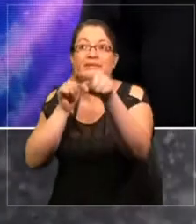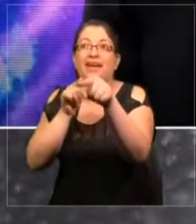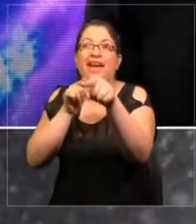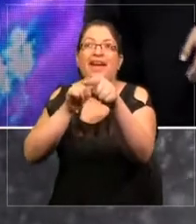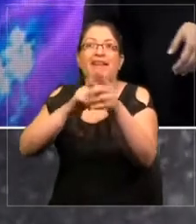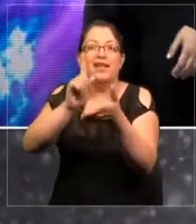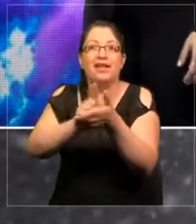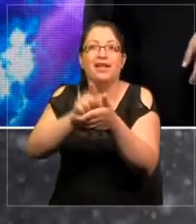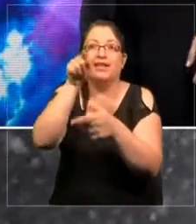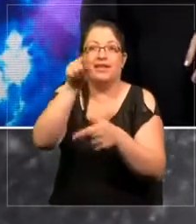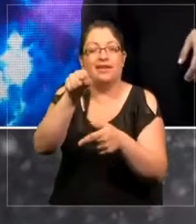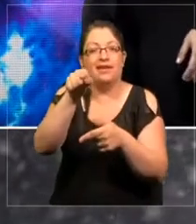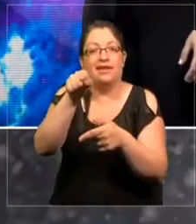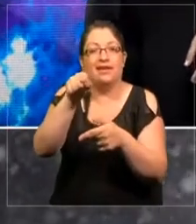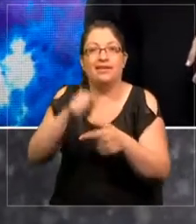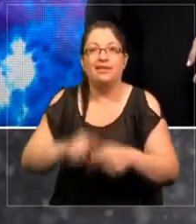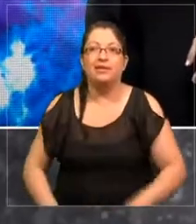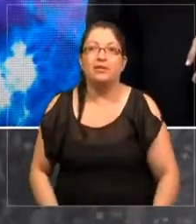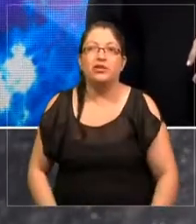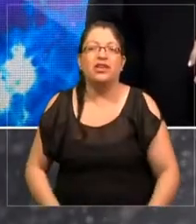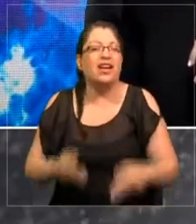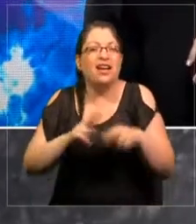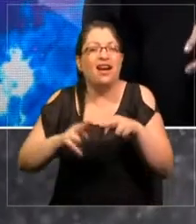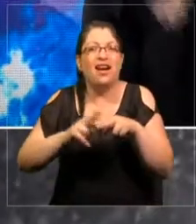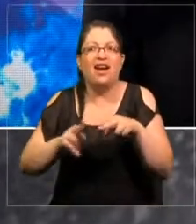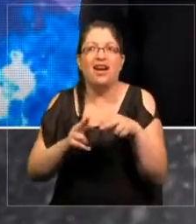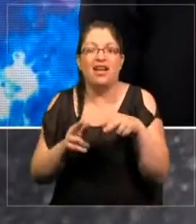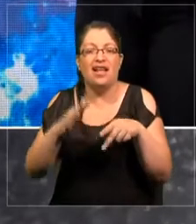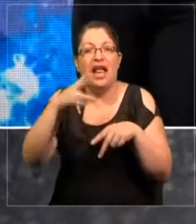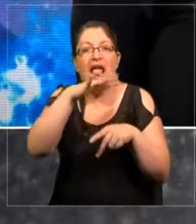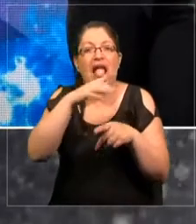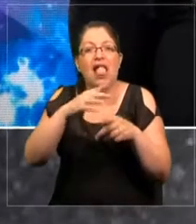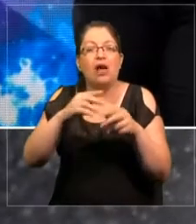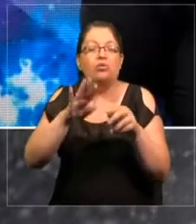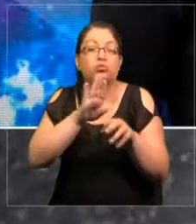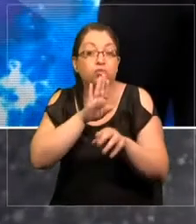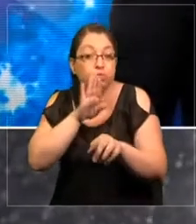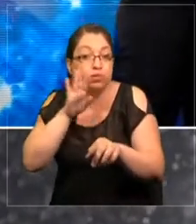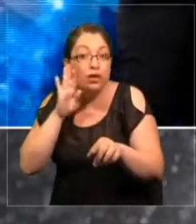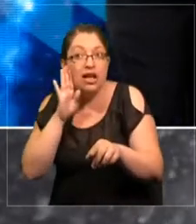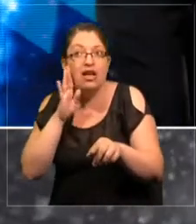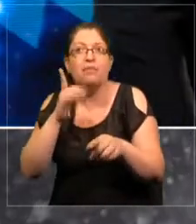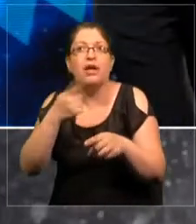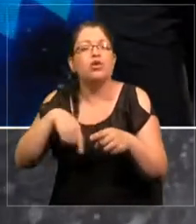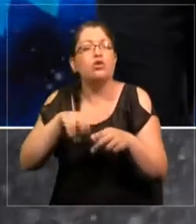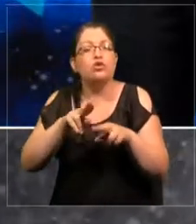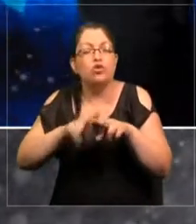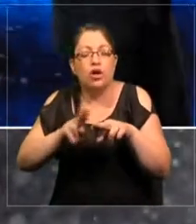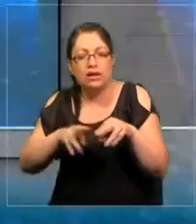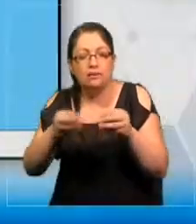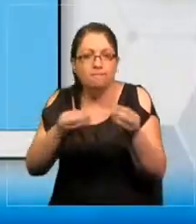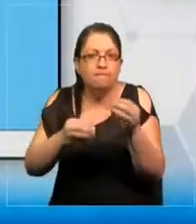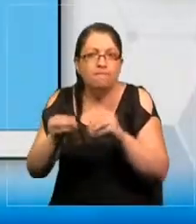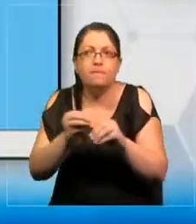planta trata las aguas y nosotros tratamos el agua y